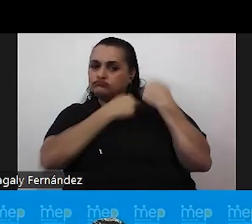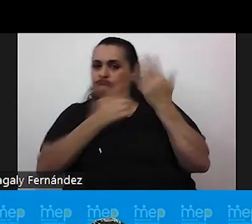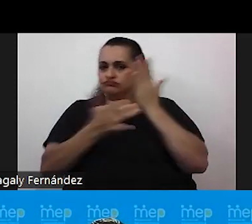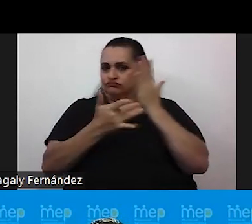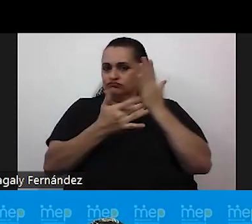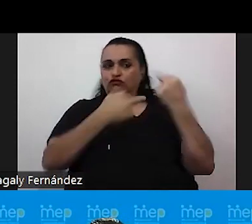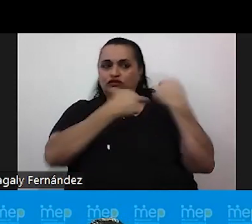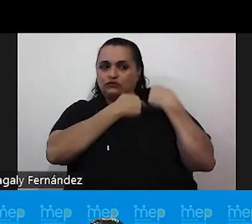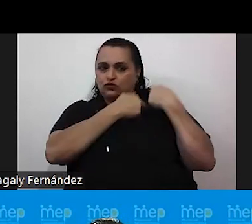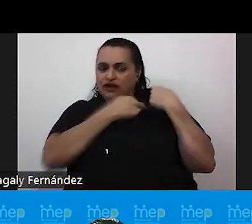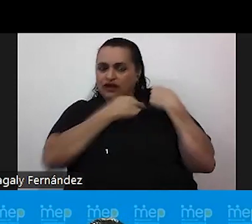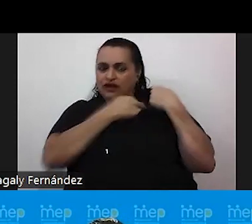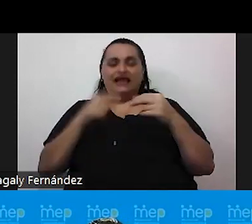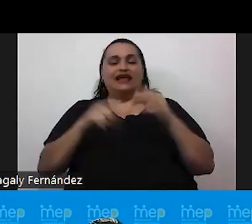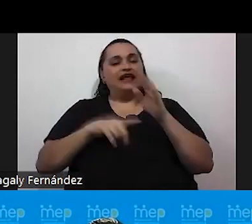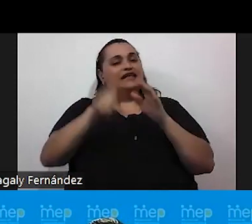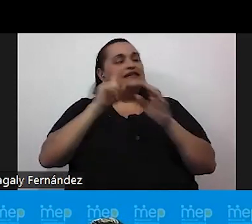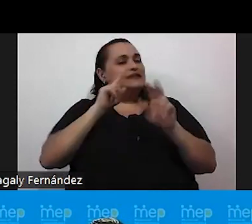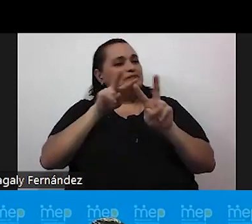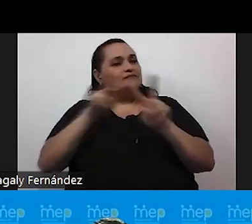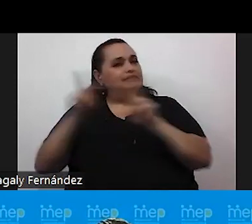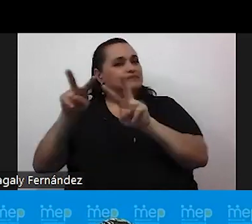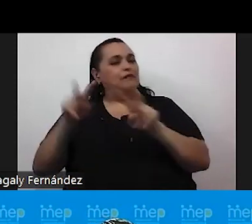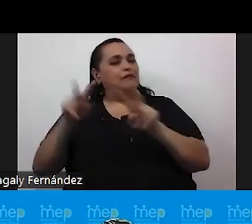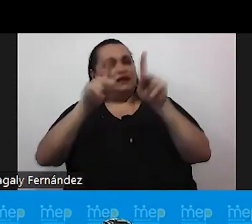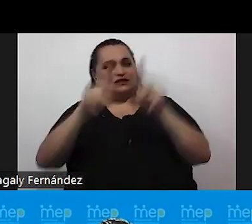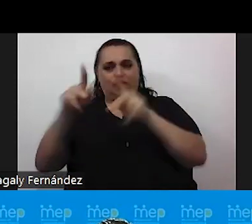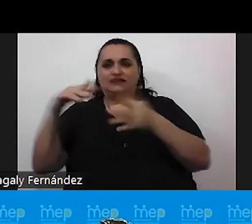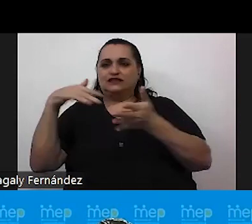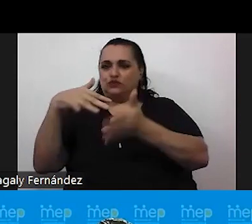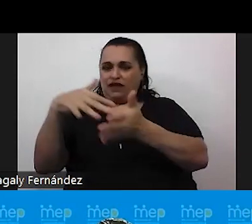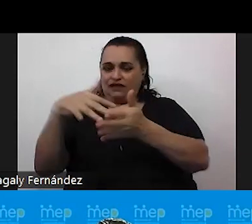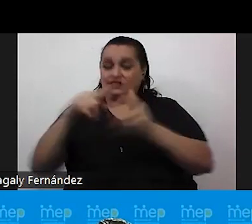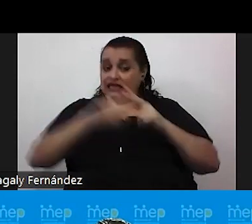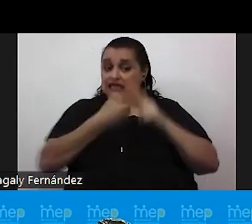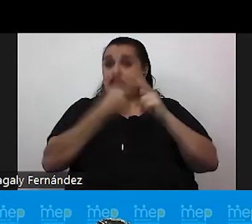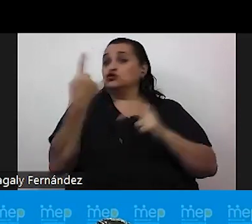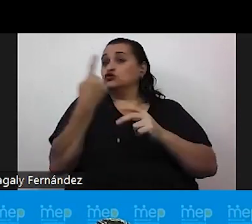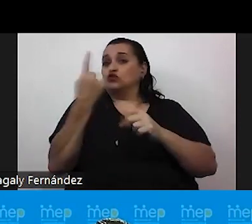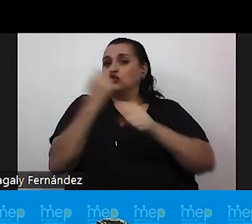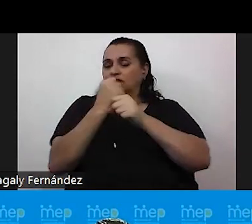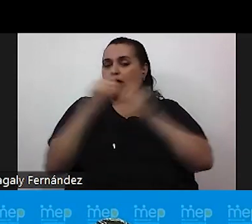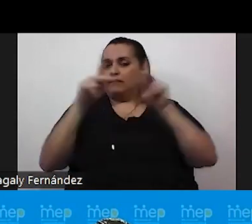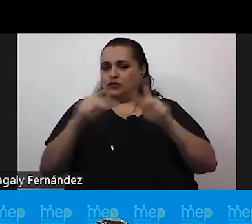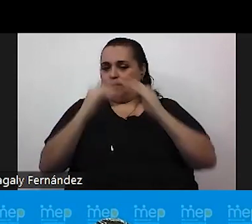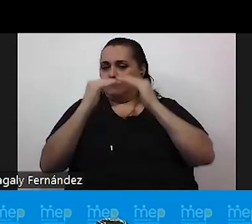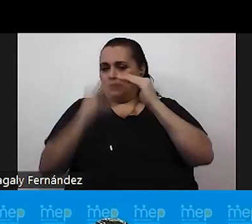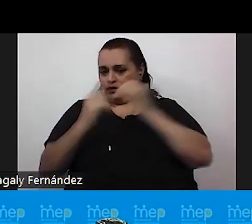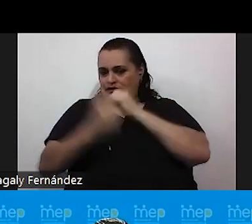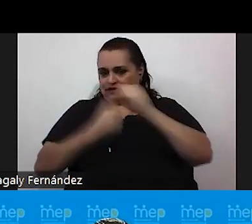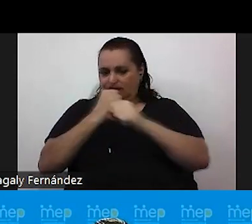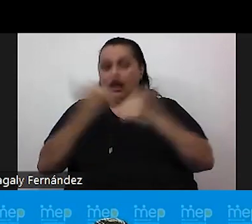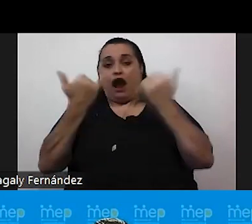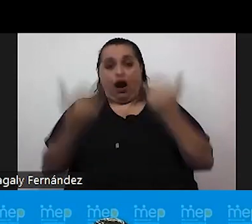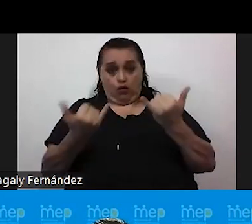de protección sobre las personas estudiantes. Al inicio únicamente trabajábamos con personas menores de edad y ahora se trabaja con toda la